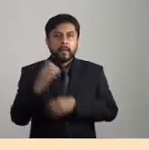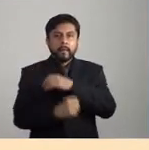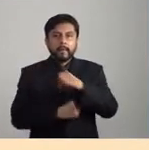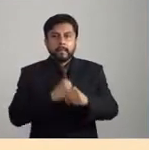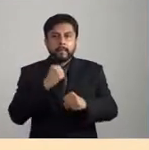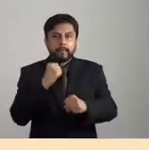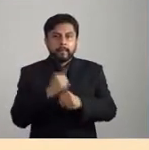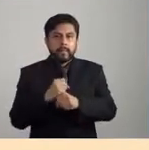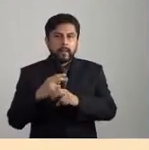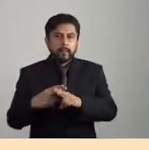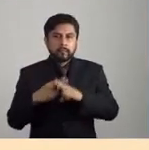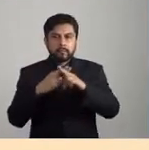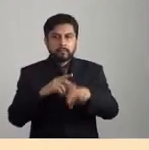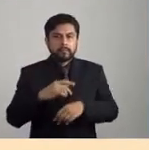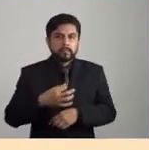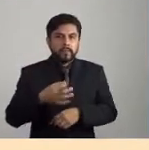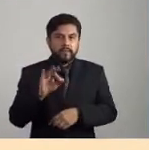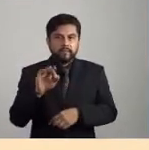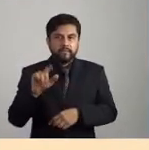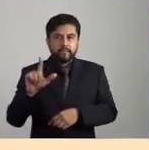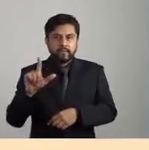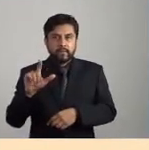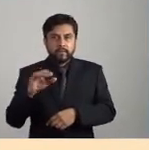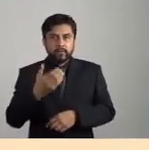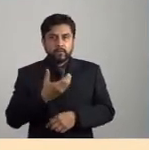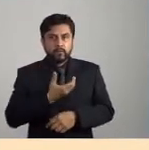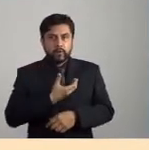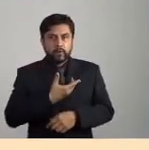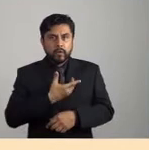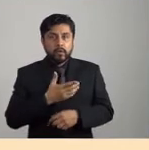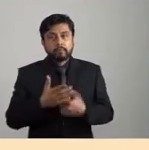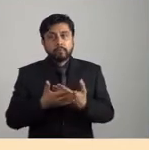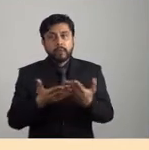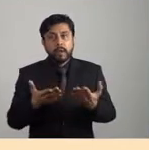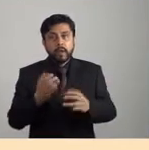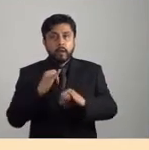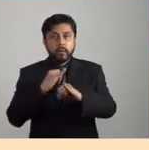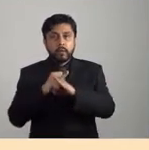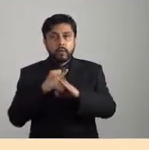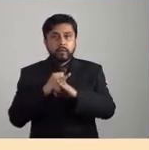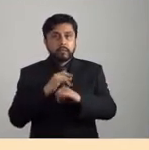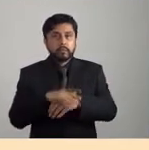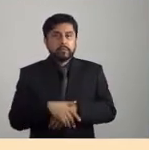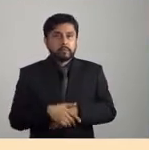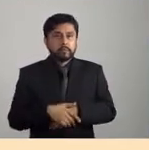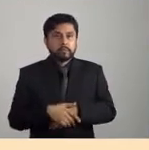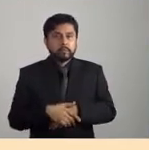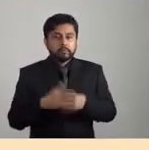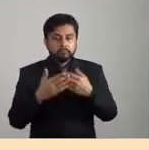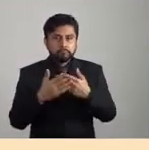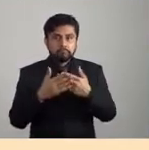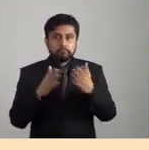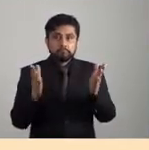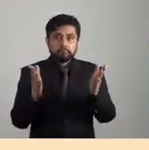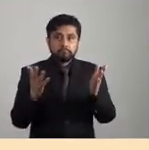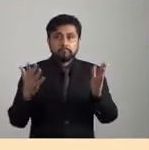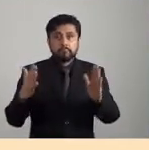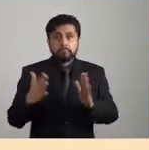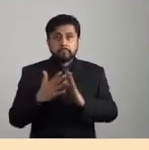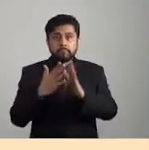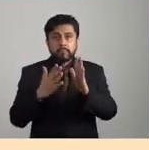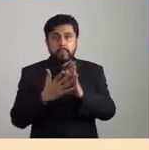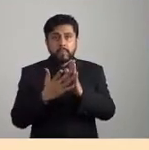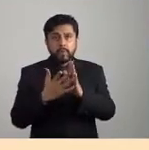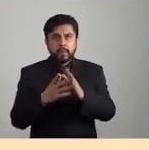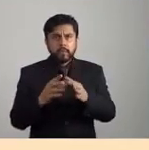Internacional del Zócalo, este año en modalidad virtual, abrir sus puertas para este conversatorio en torno a la